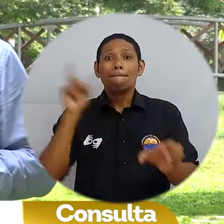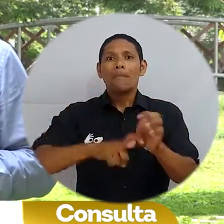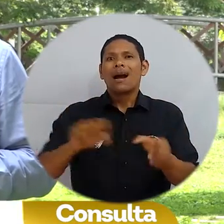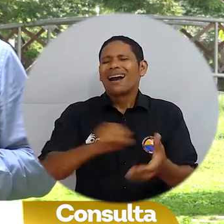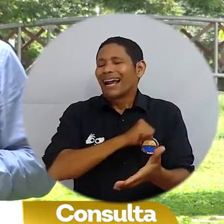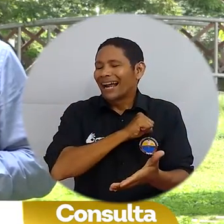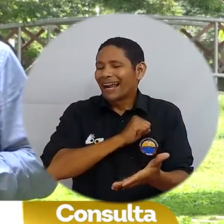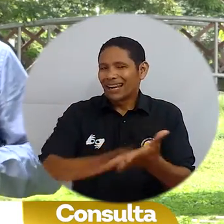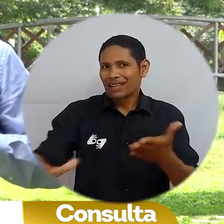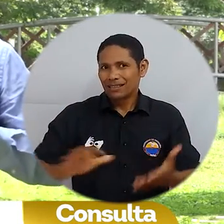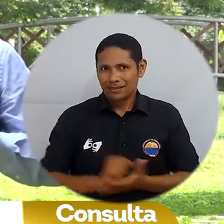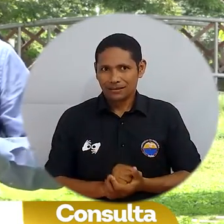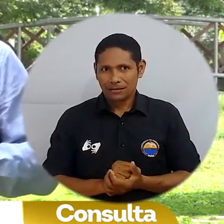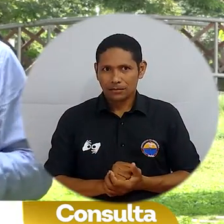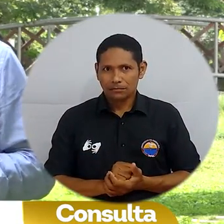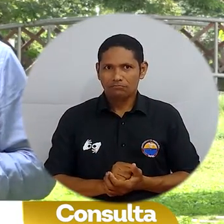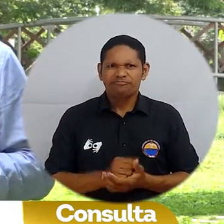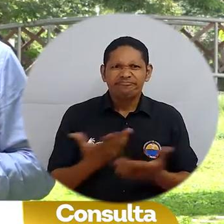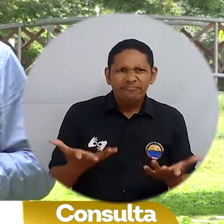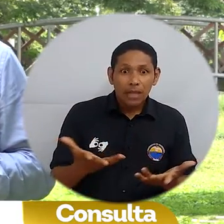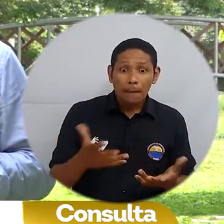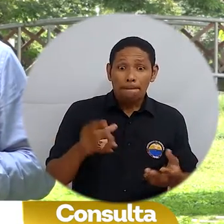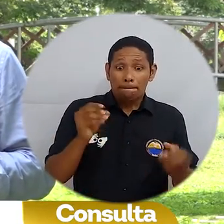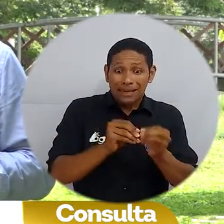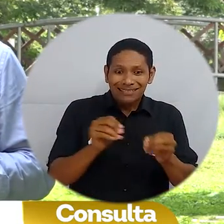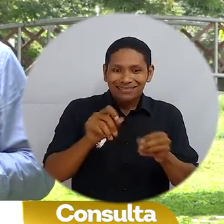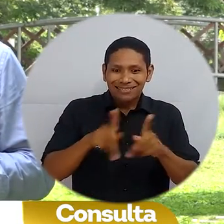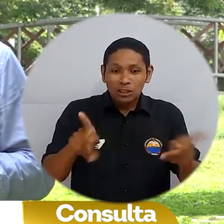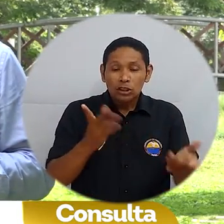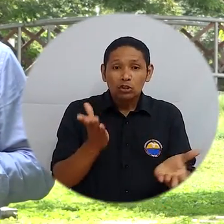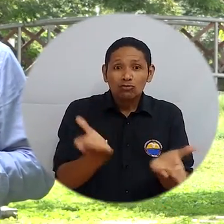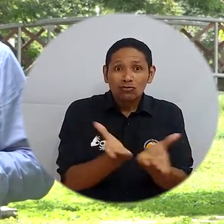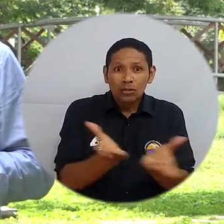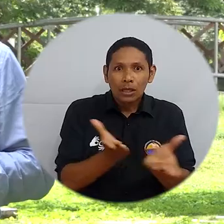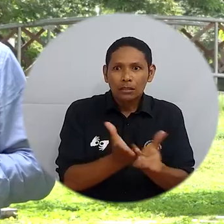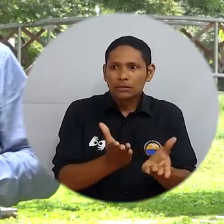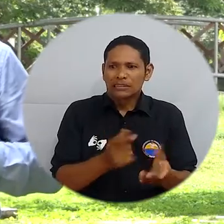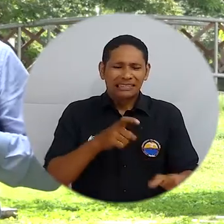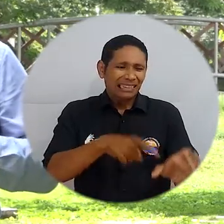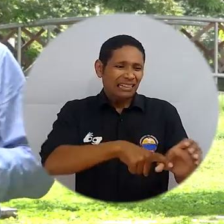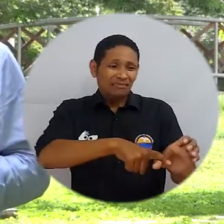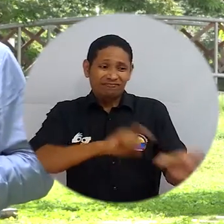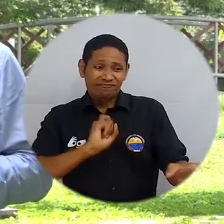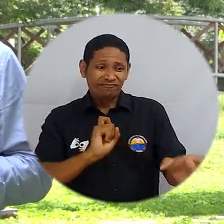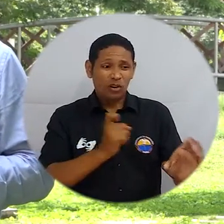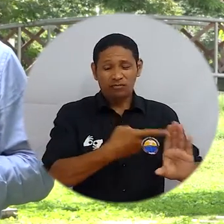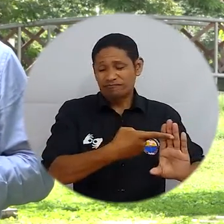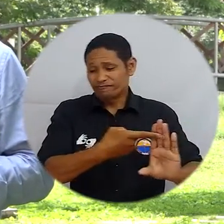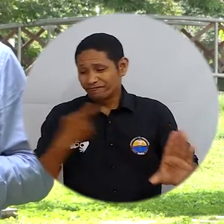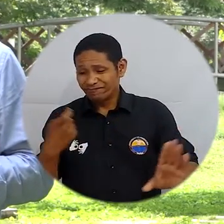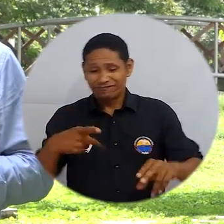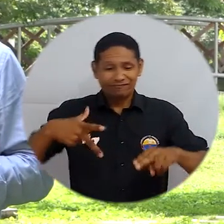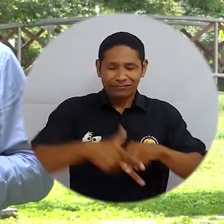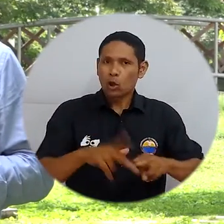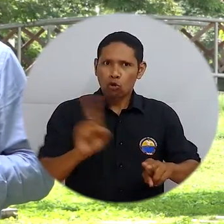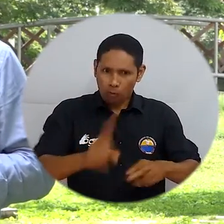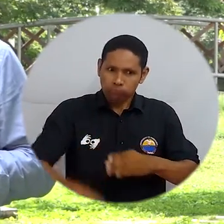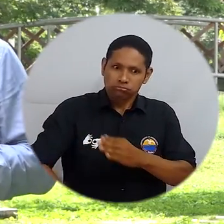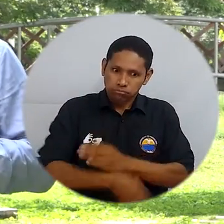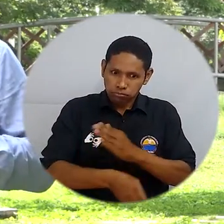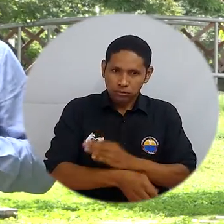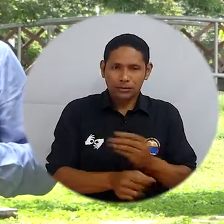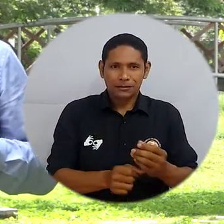cero como una estrategia de retención estudiantil para que nuestros estudiantes no se vean abocados a suspender o a terminar sus estudios.